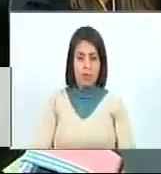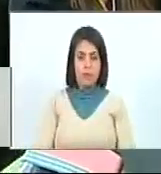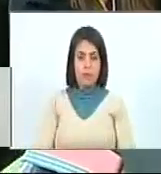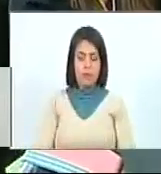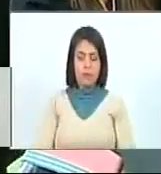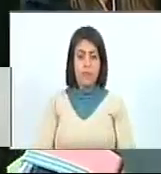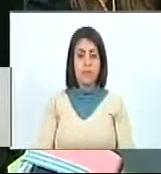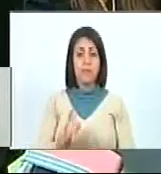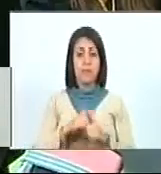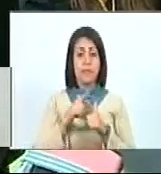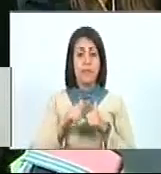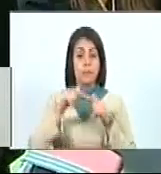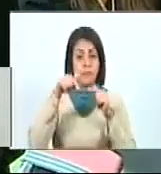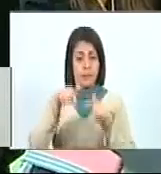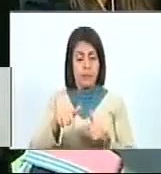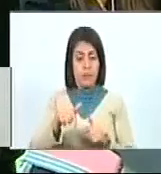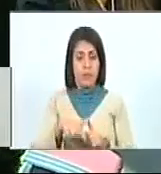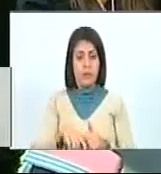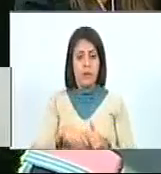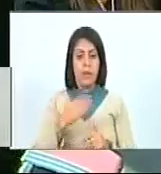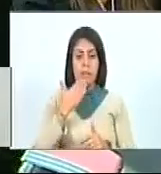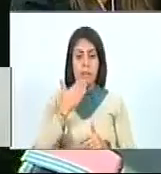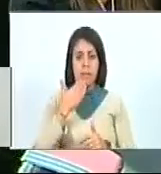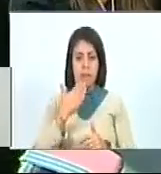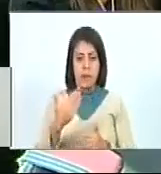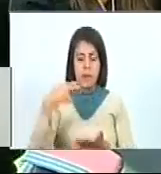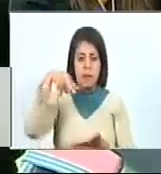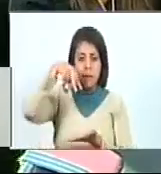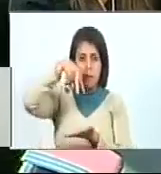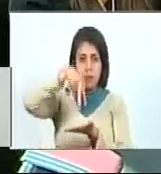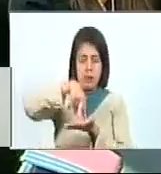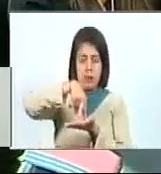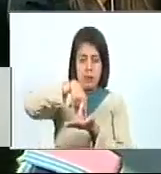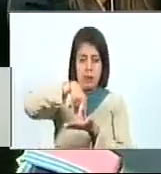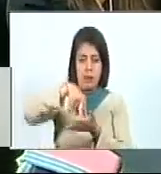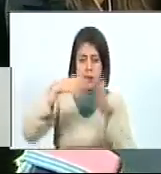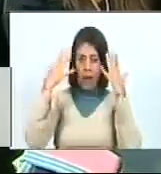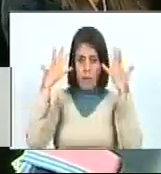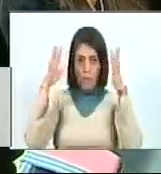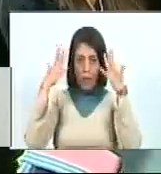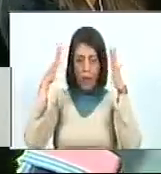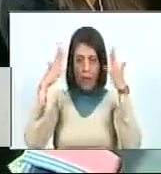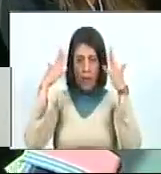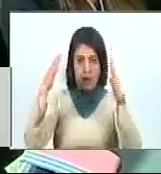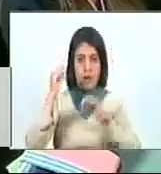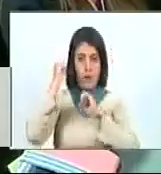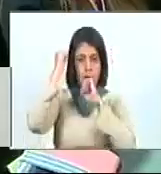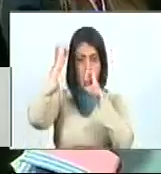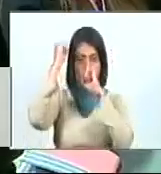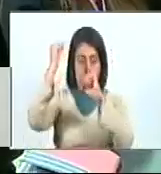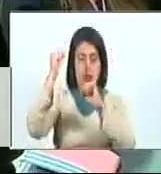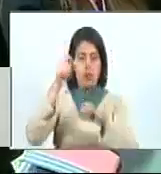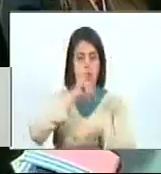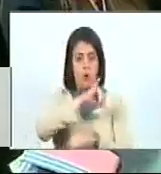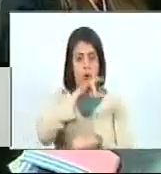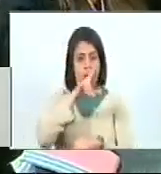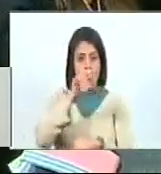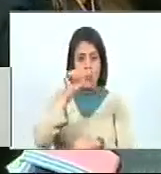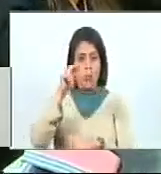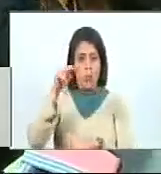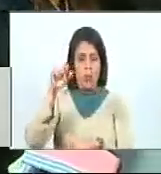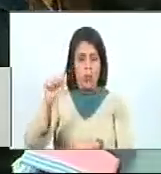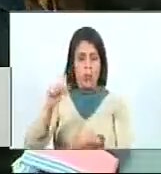De ahí, compatriotas, que pido de pie un aplauso al heroísmo de Juana Ramírez la